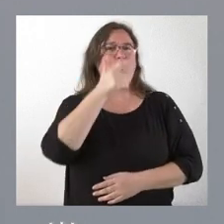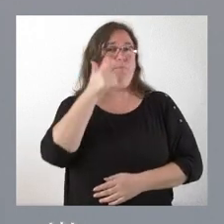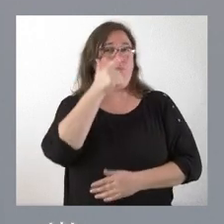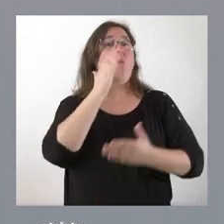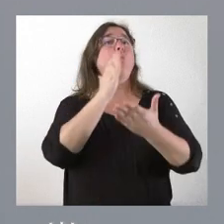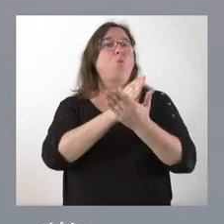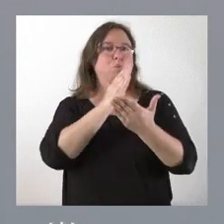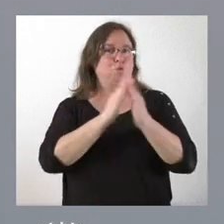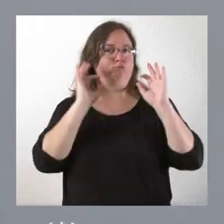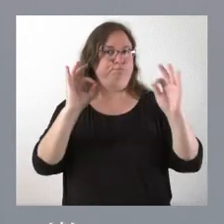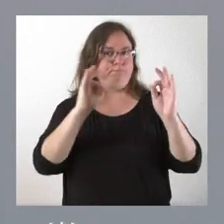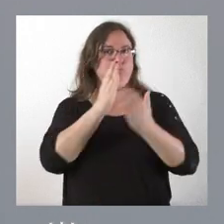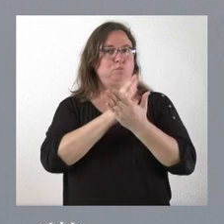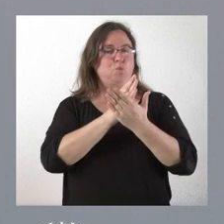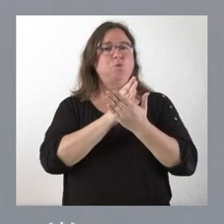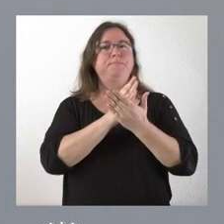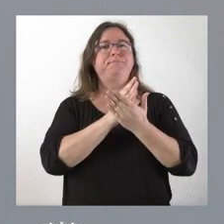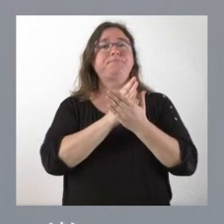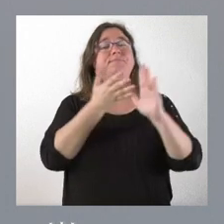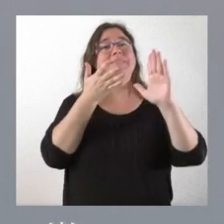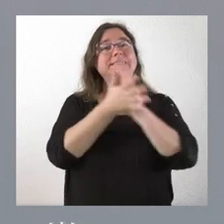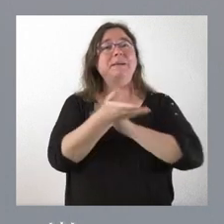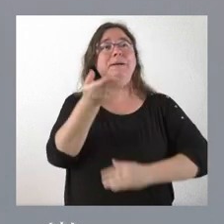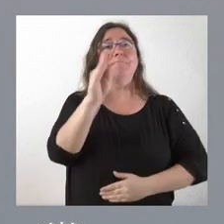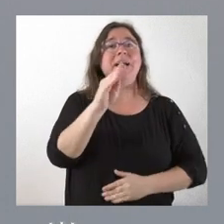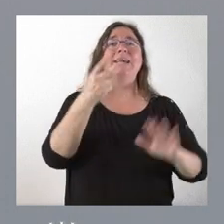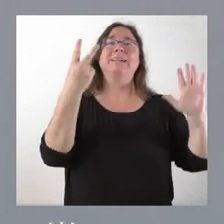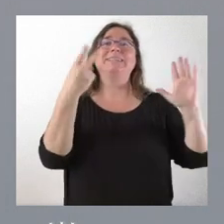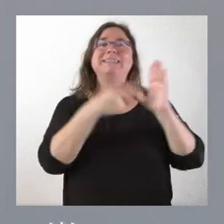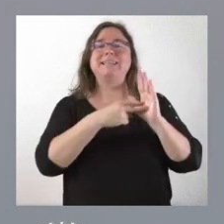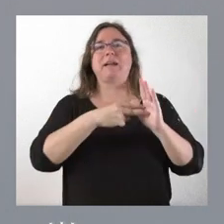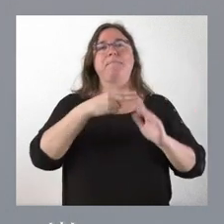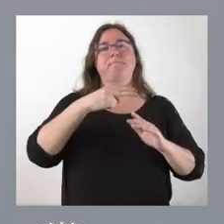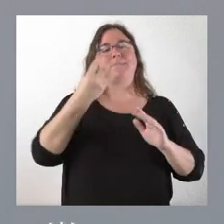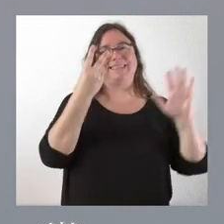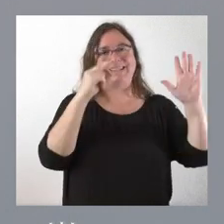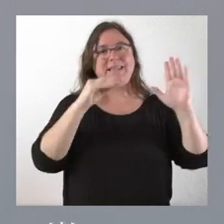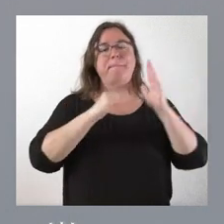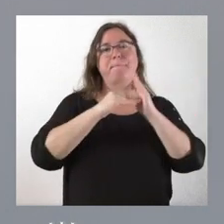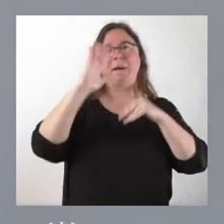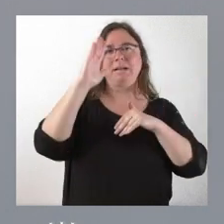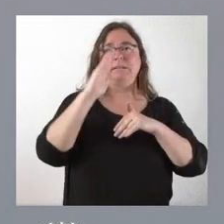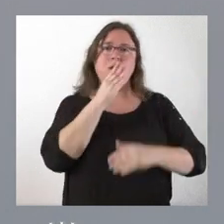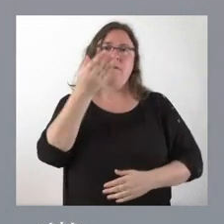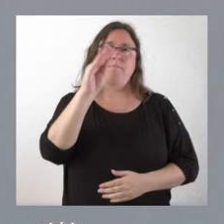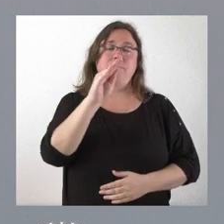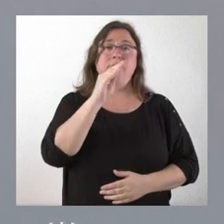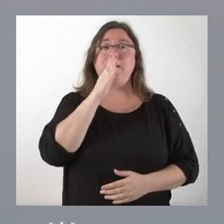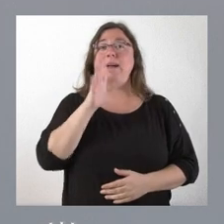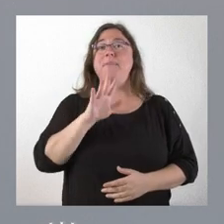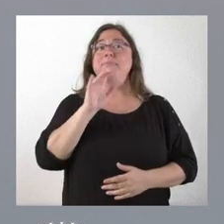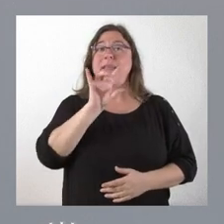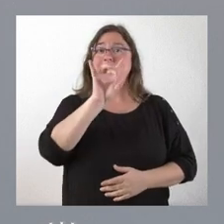curso y que supone un incremento asimismo de 70.000 euros respecto de lo que se tenía otorgando actualmente. Son 15